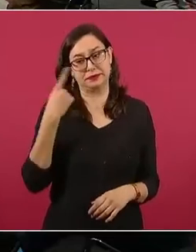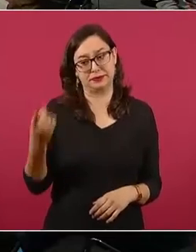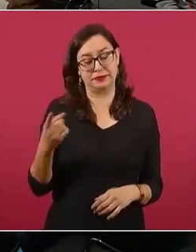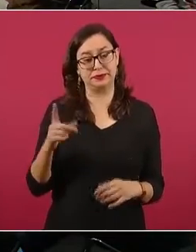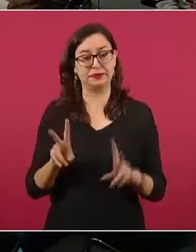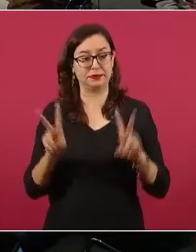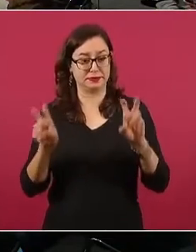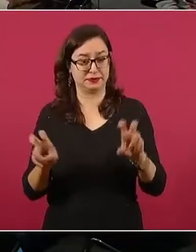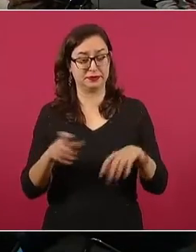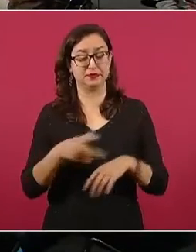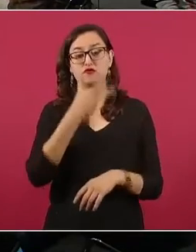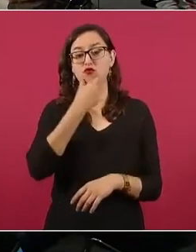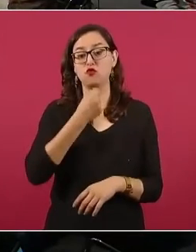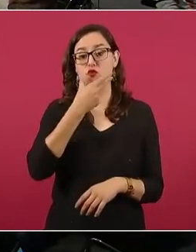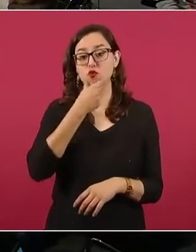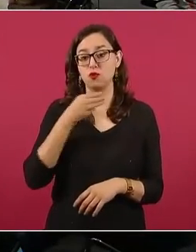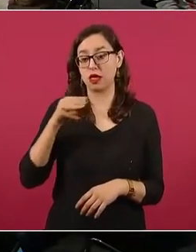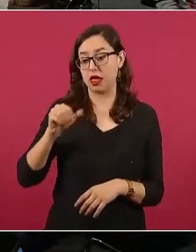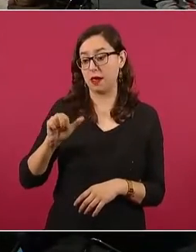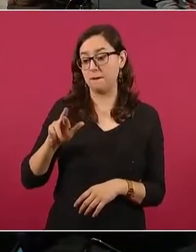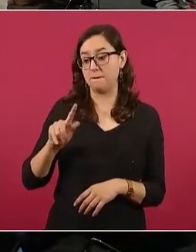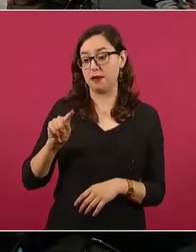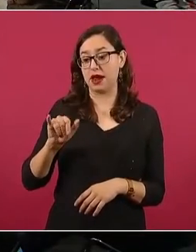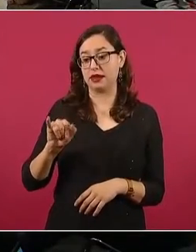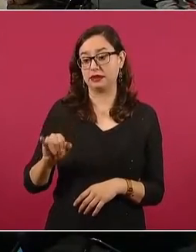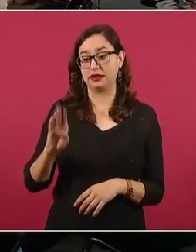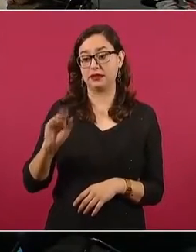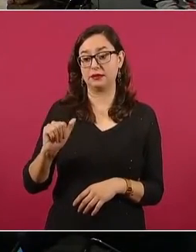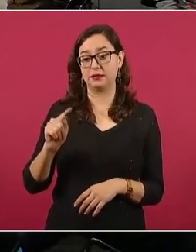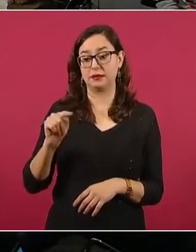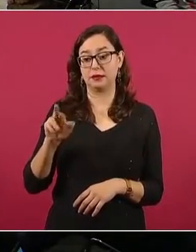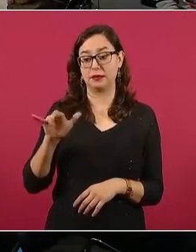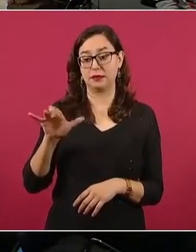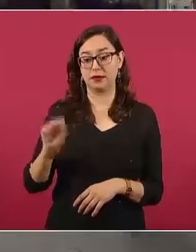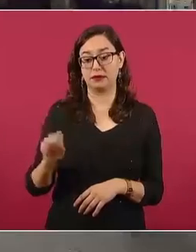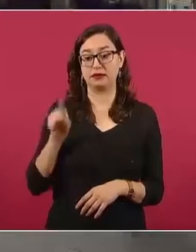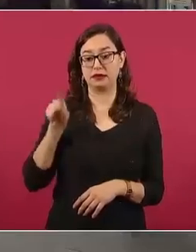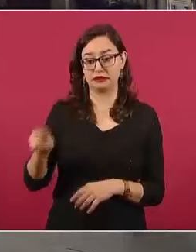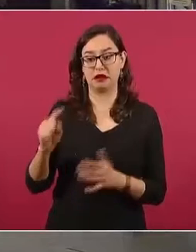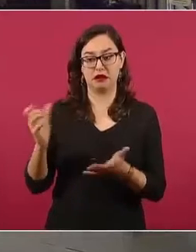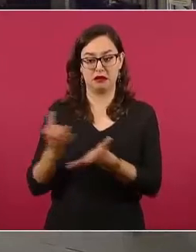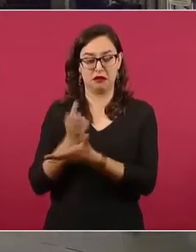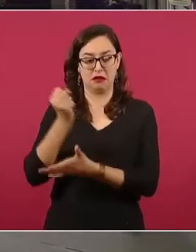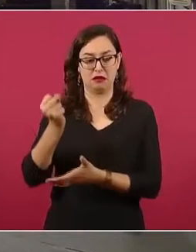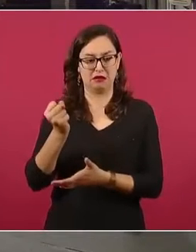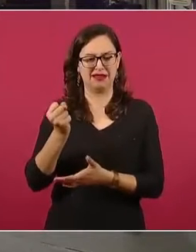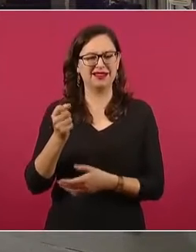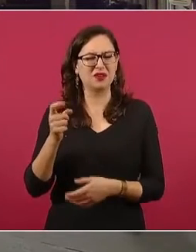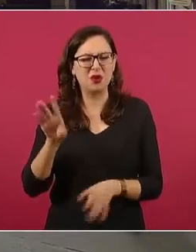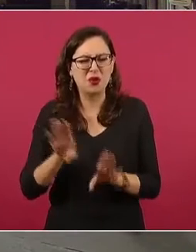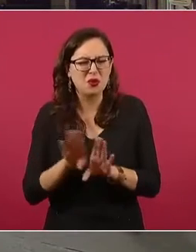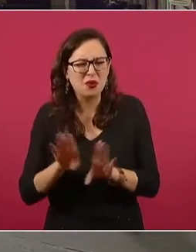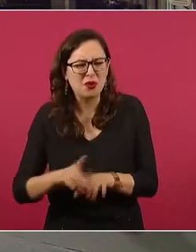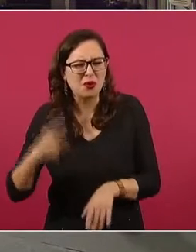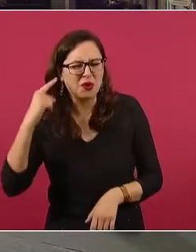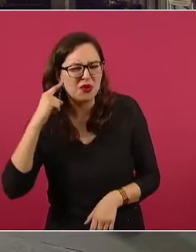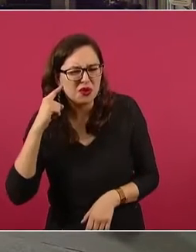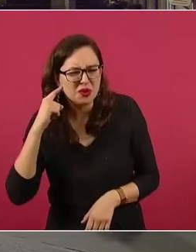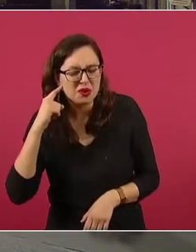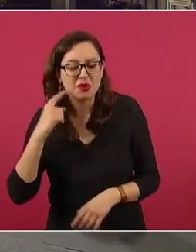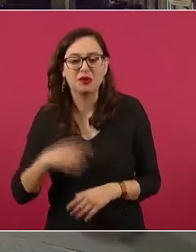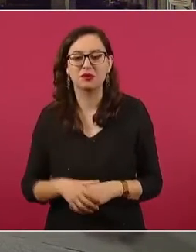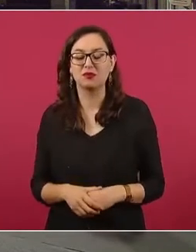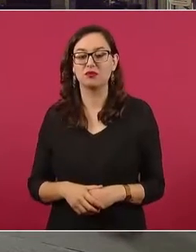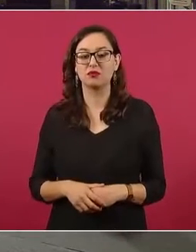por fin se había ganado él o el distrito. ¿El qué? Él había ganado la consejería